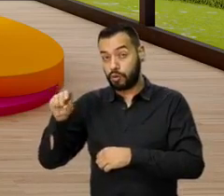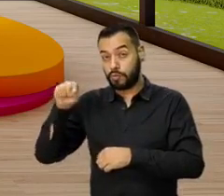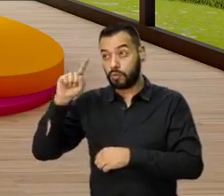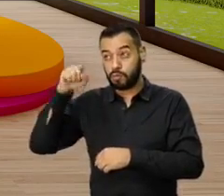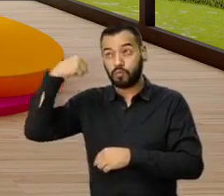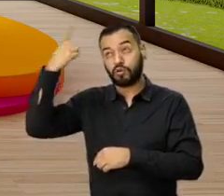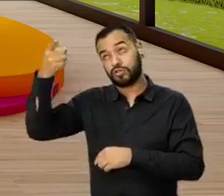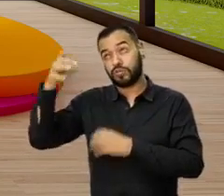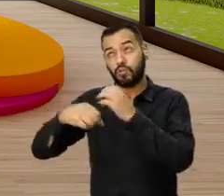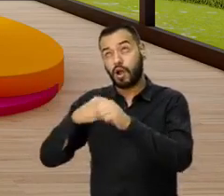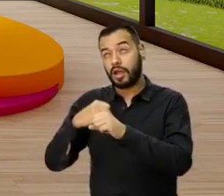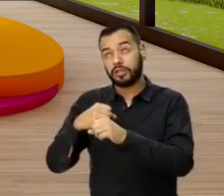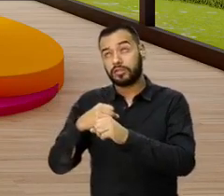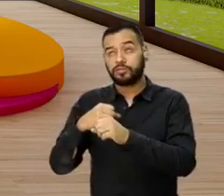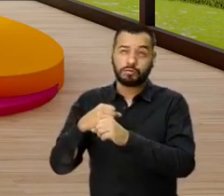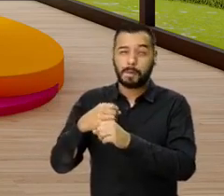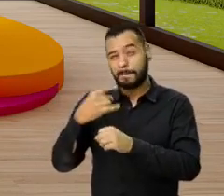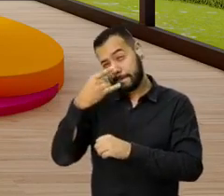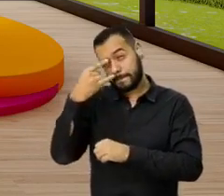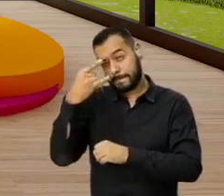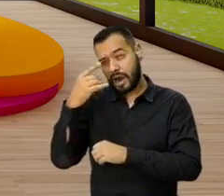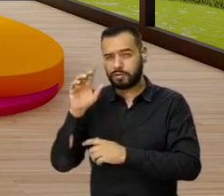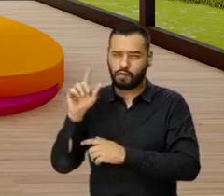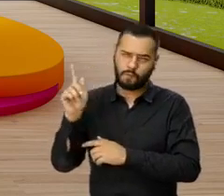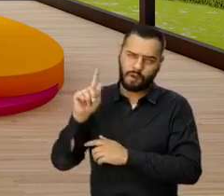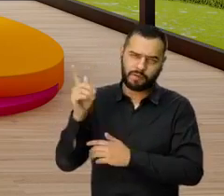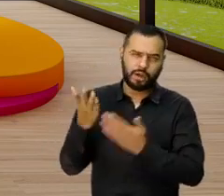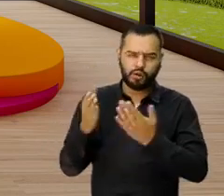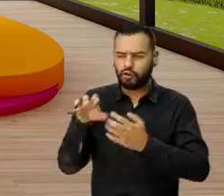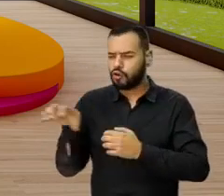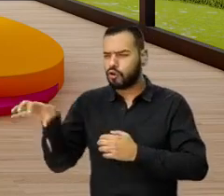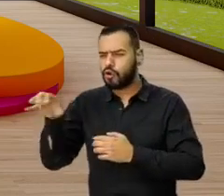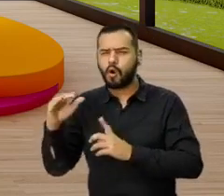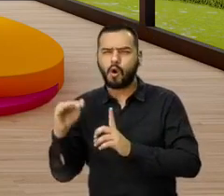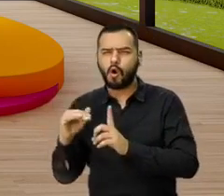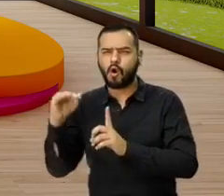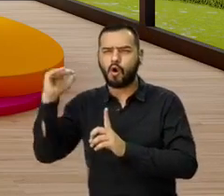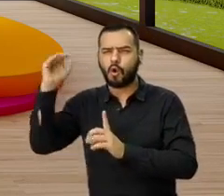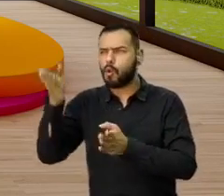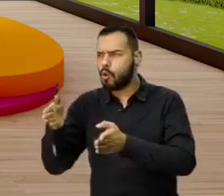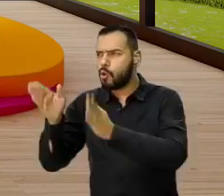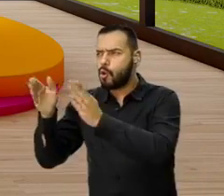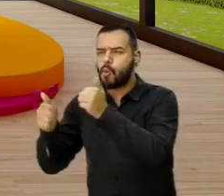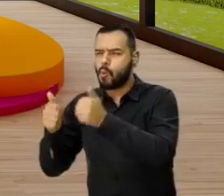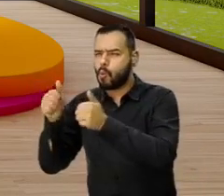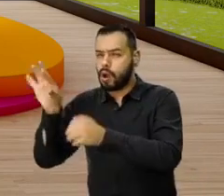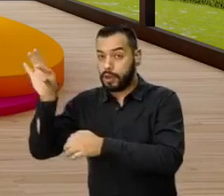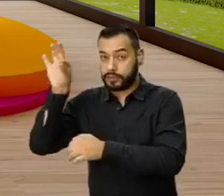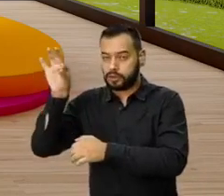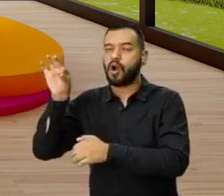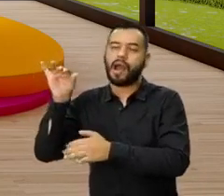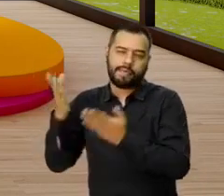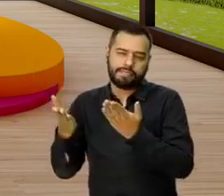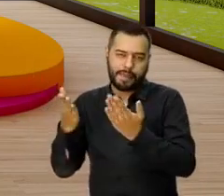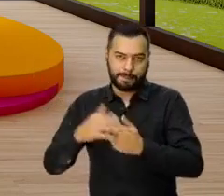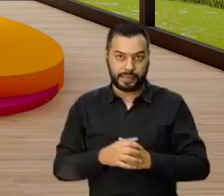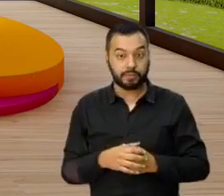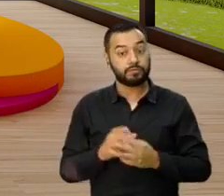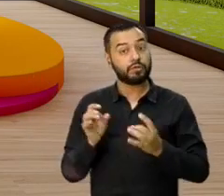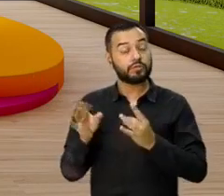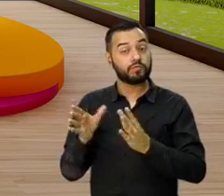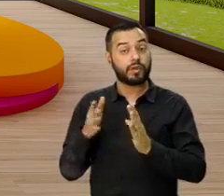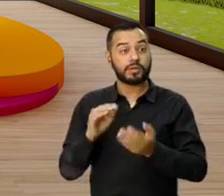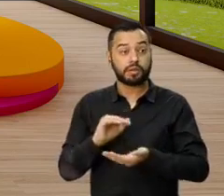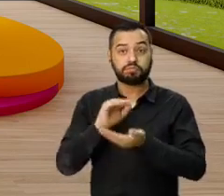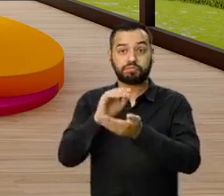marzo o febrero. Eso depende directamente de la ubicación y la torre que elija. Ok, perfecto. Bueno, ahí están las fechas de